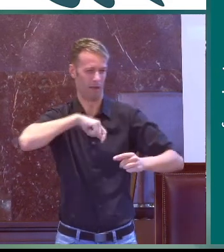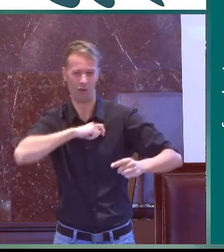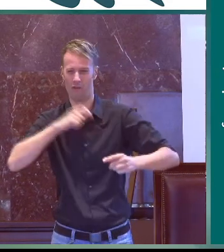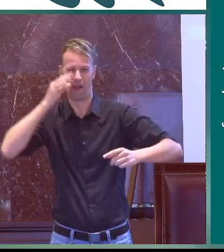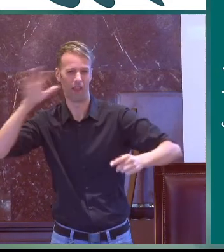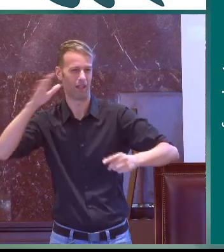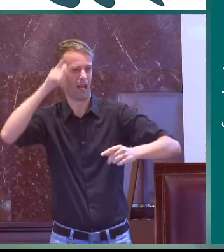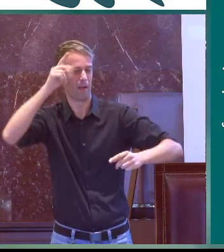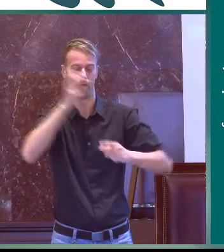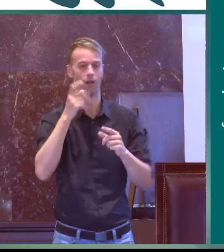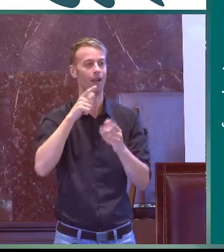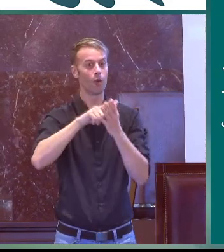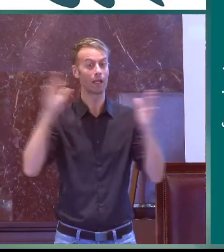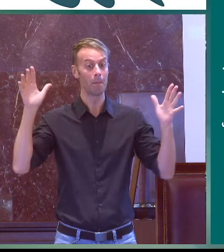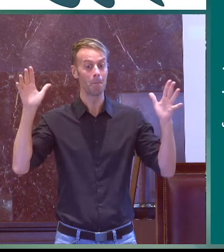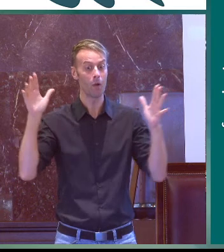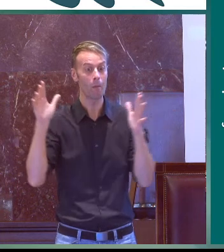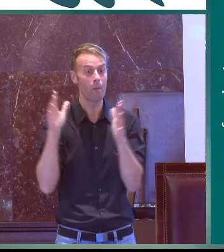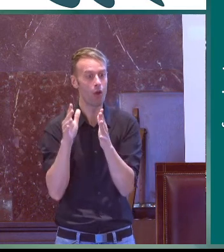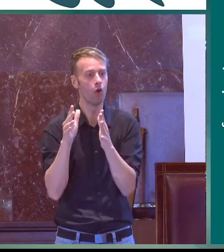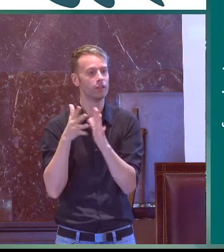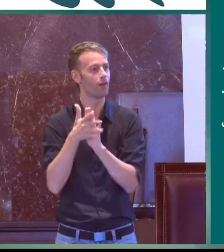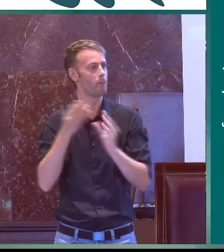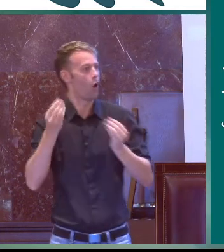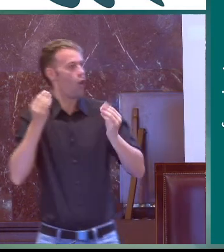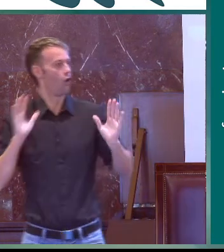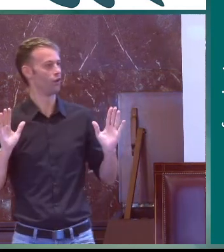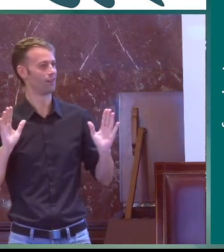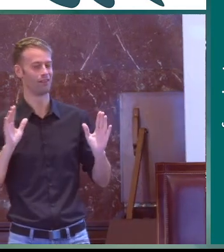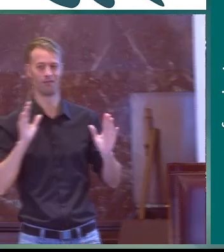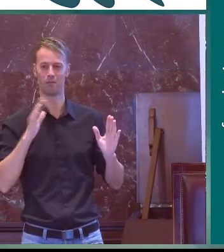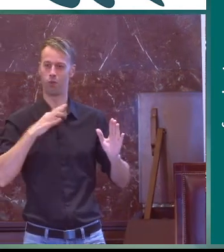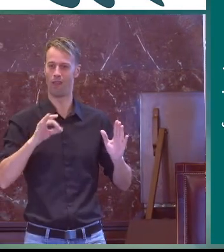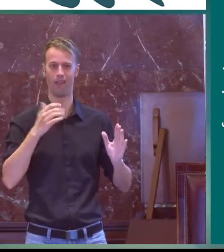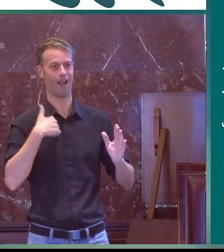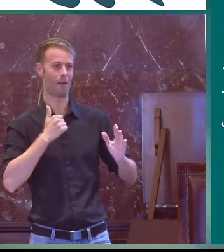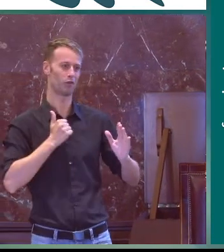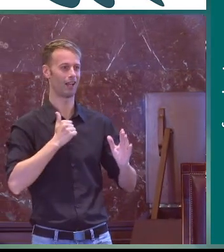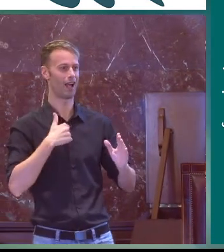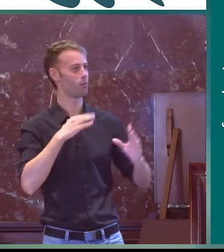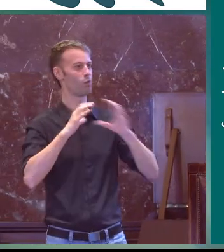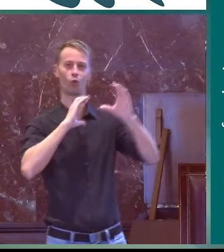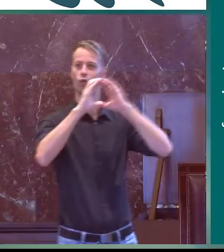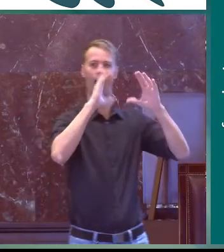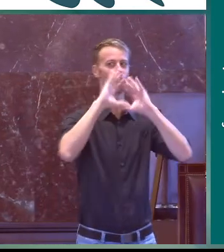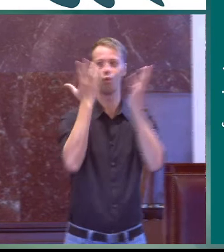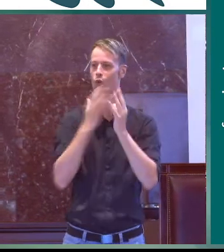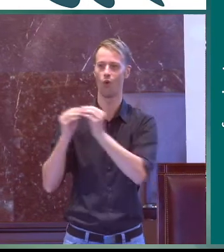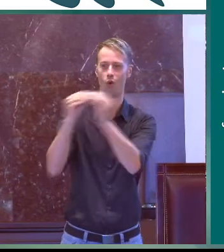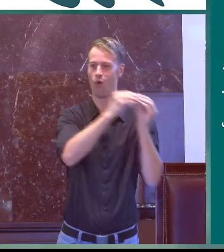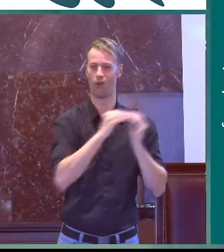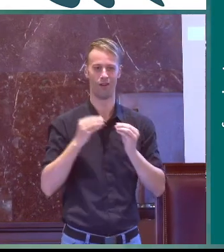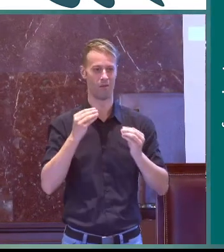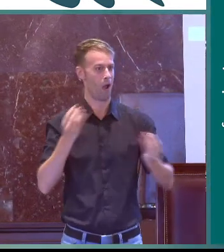que todas las lenguas que hay en el mundo el inglés el francés el alemán todas cuanto menos lenguas sería mejor para aprovechar y